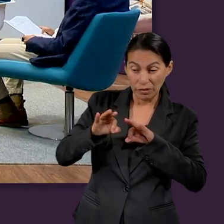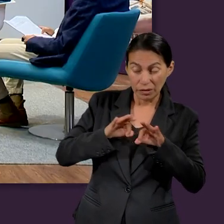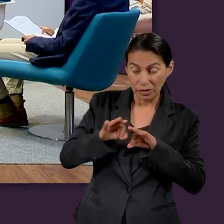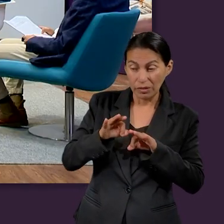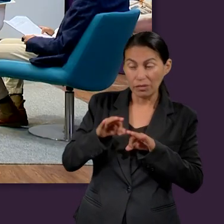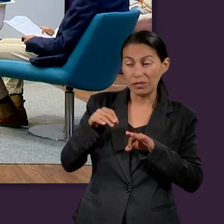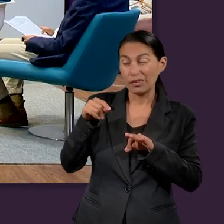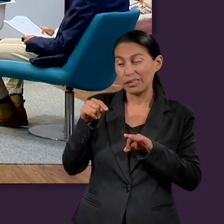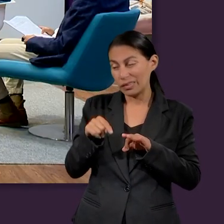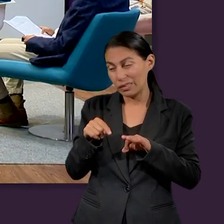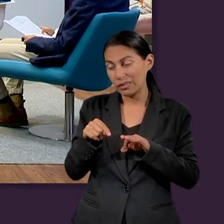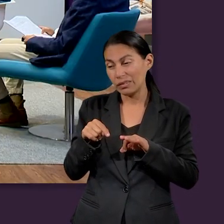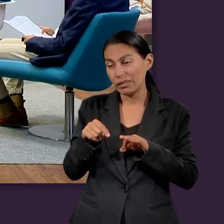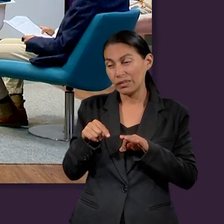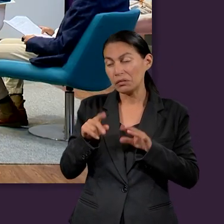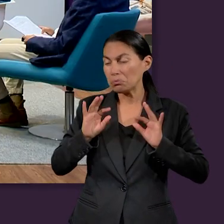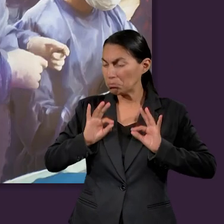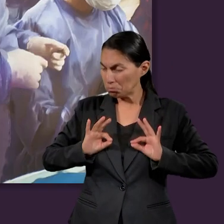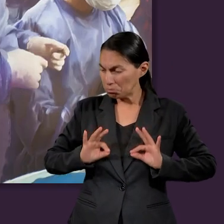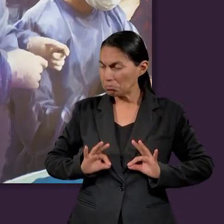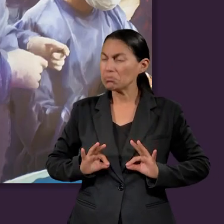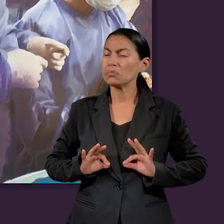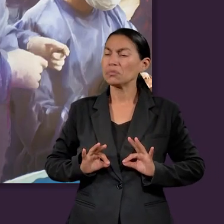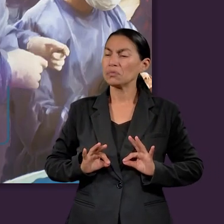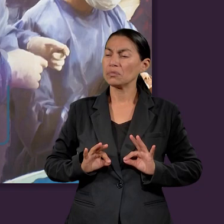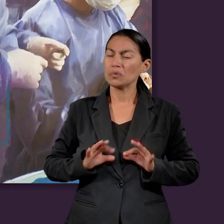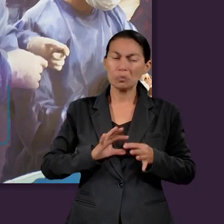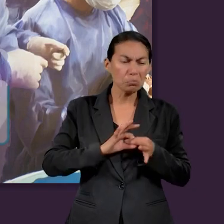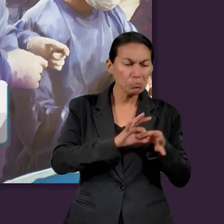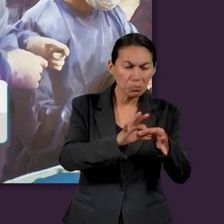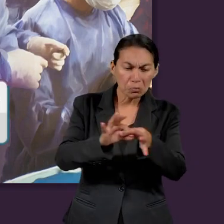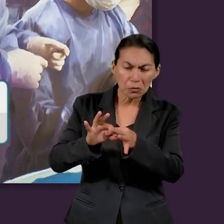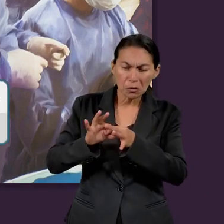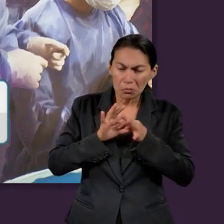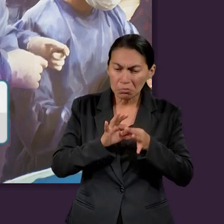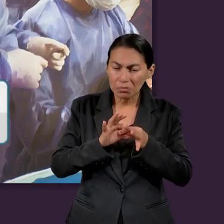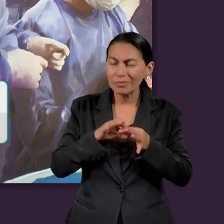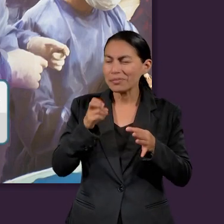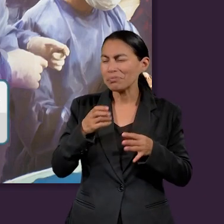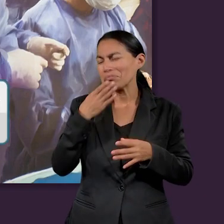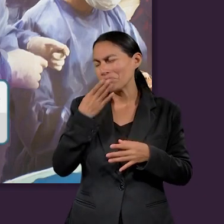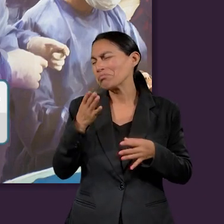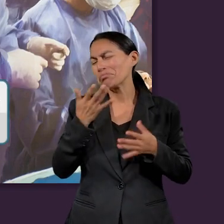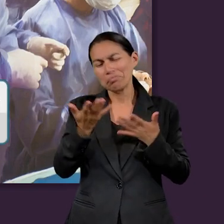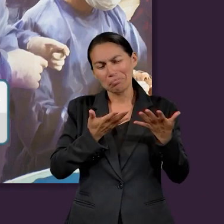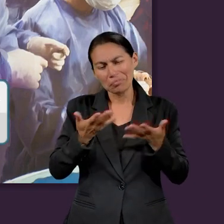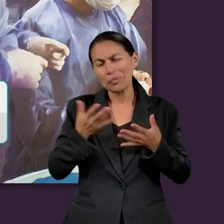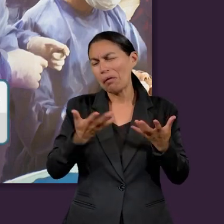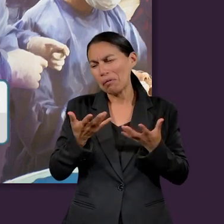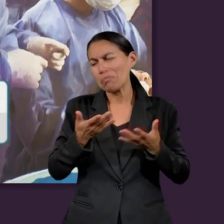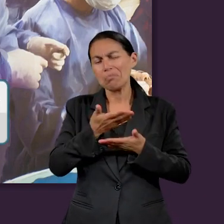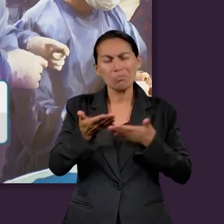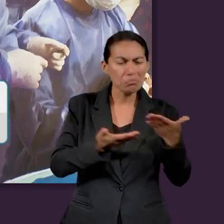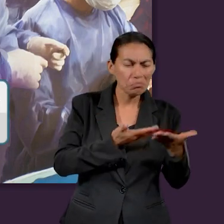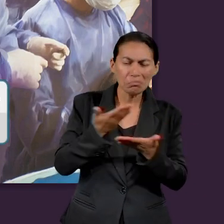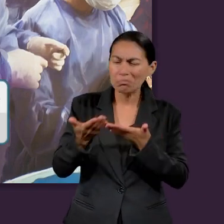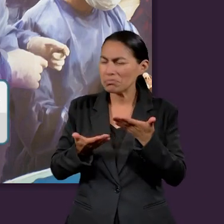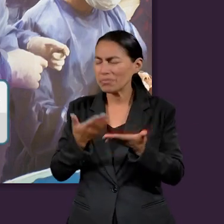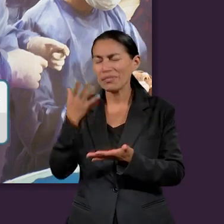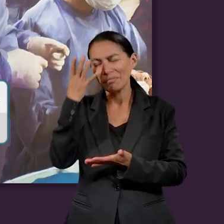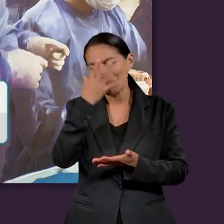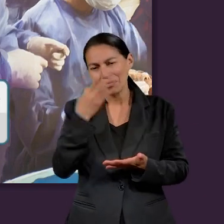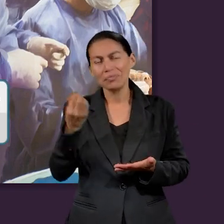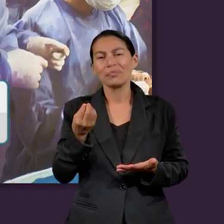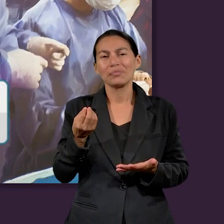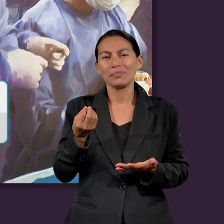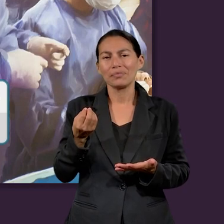que si en un ambiente en el que trabajamos es un ambiente tranquilo, de unión, todo lo demás va a ir fluyendo de